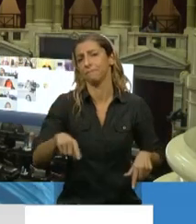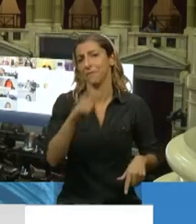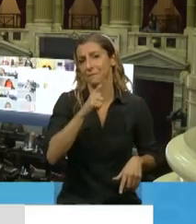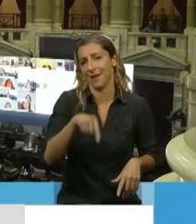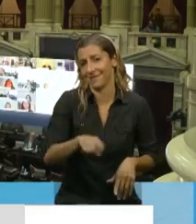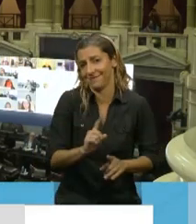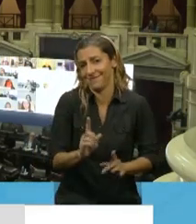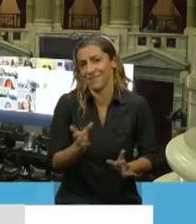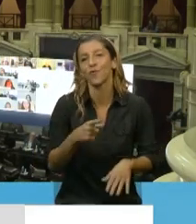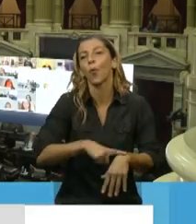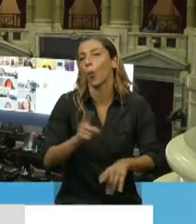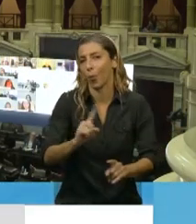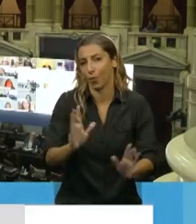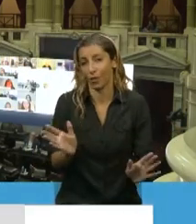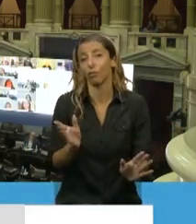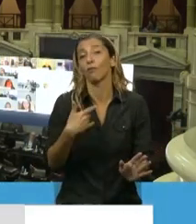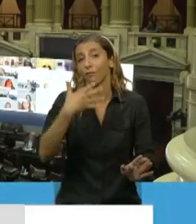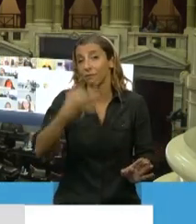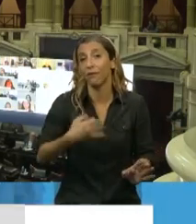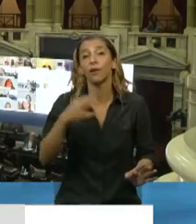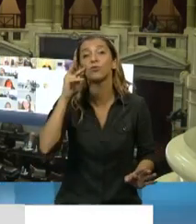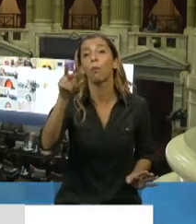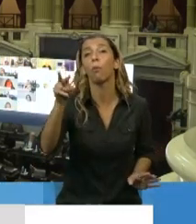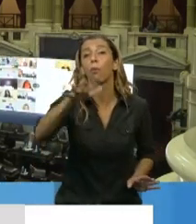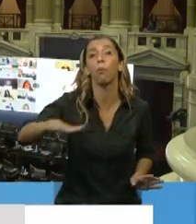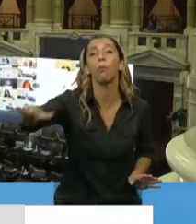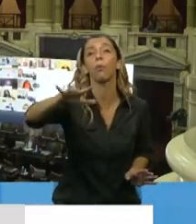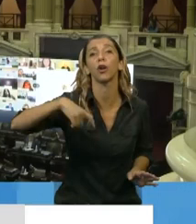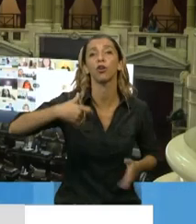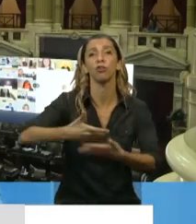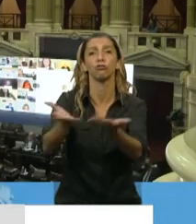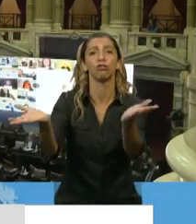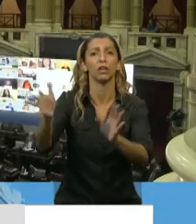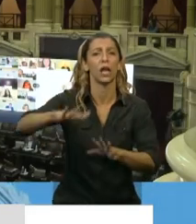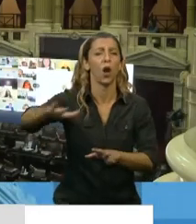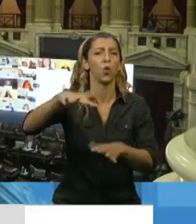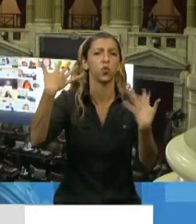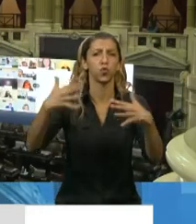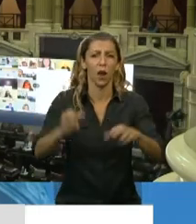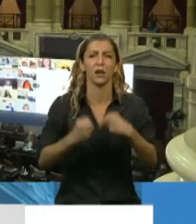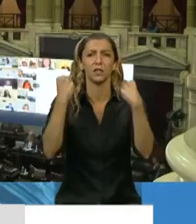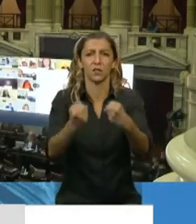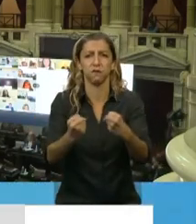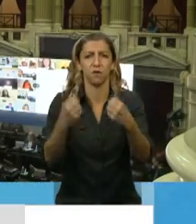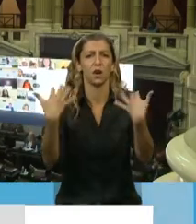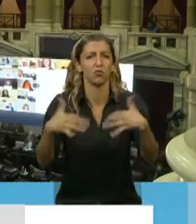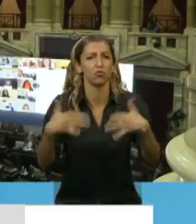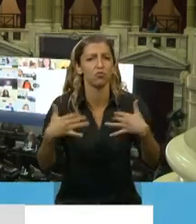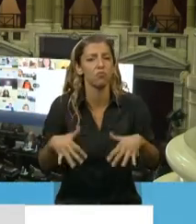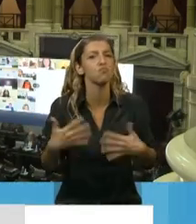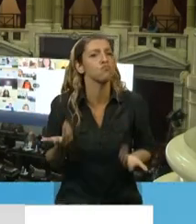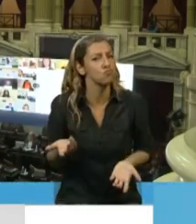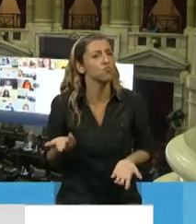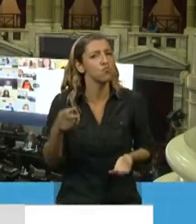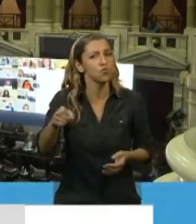que nuestro pueblo está haciendo un esfuerzo inconmensurable para llevar adelante esta epopeya. Y que vamos a